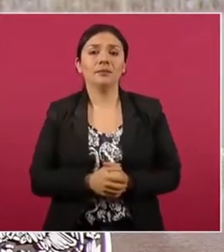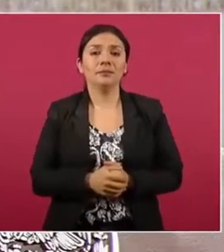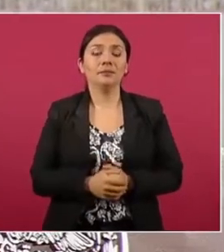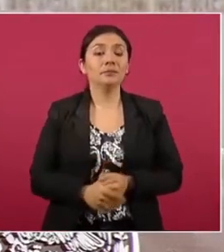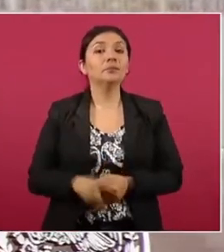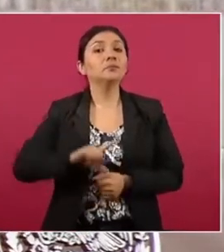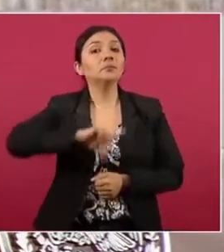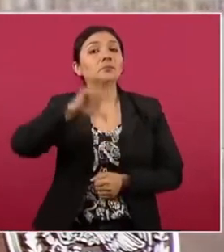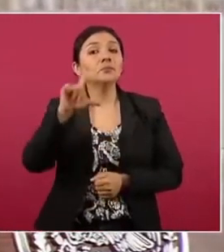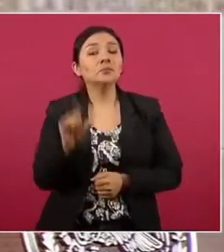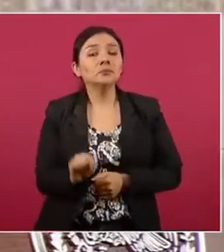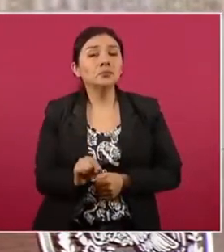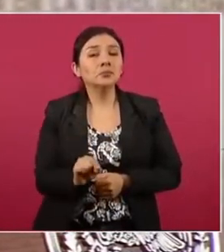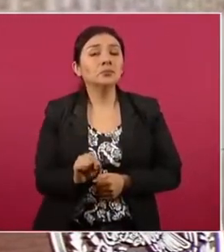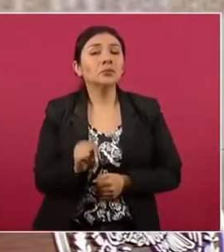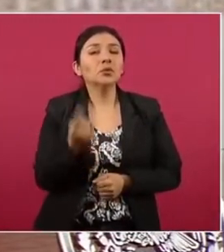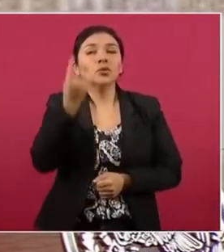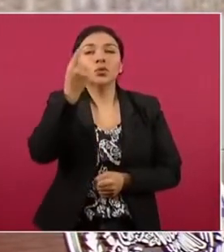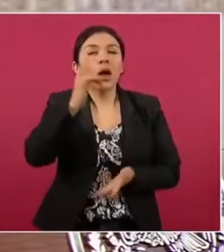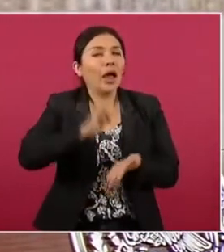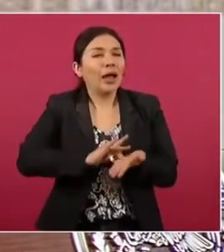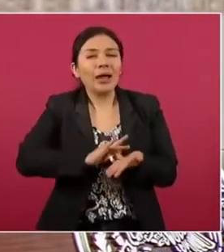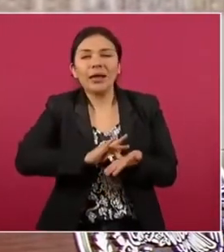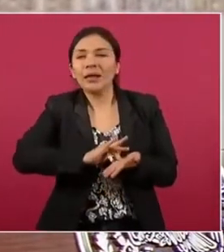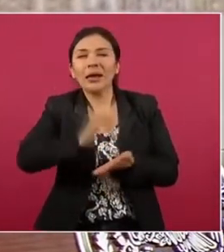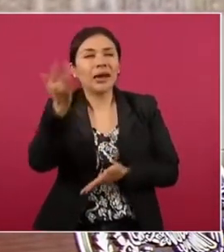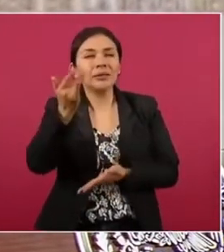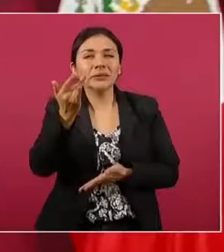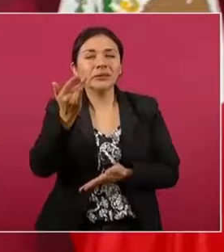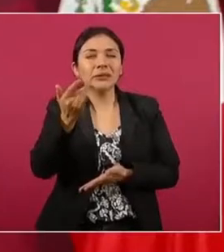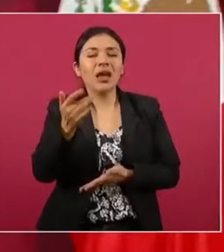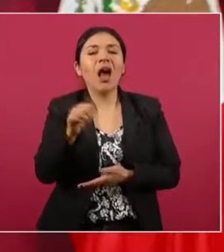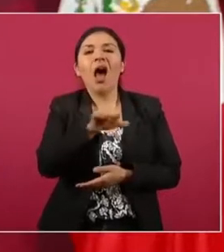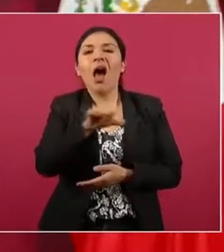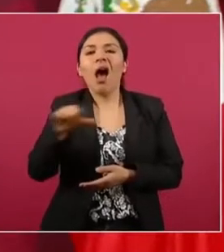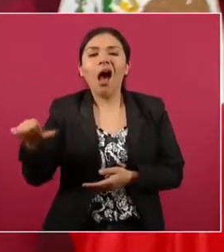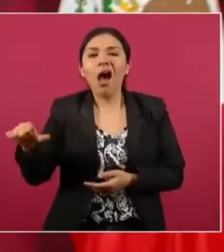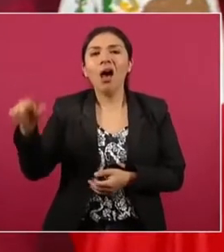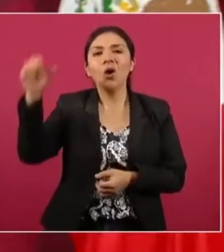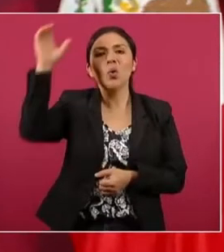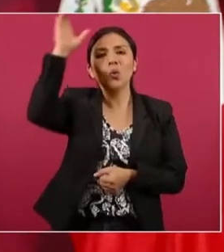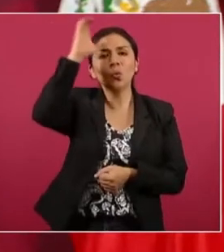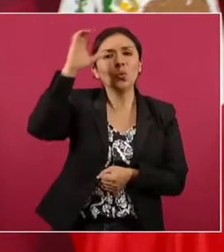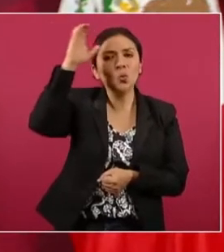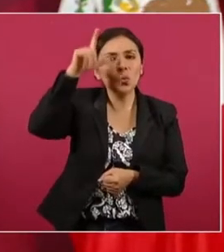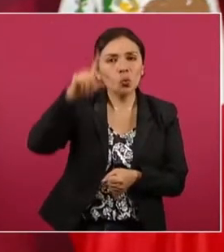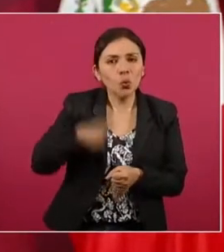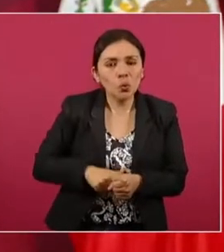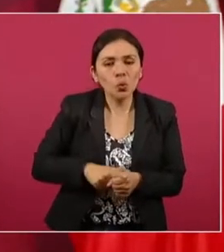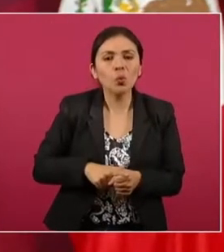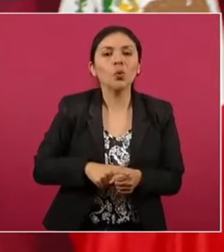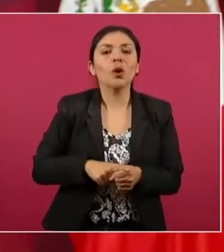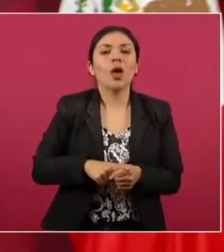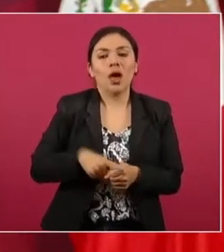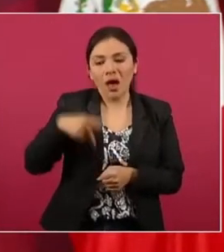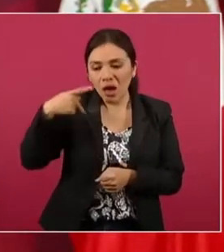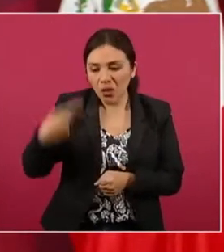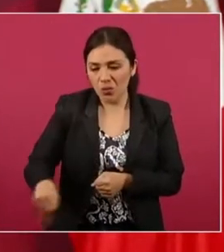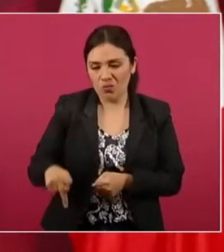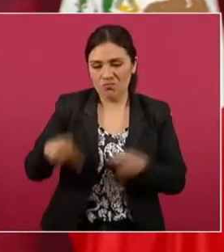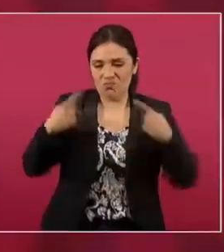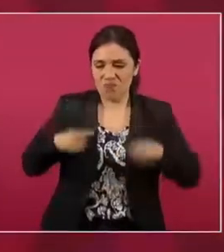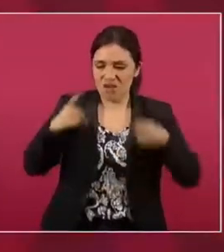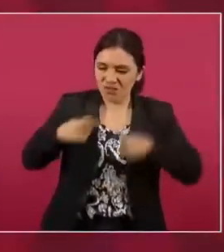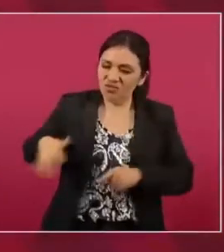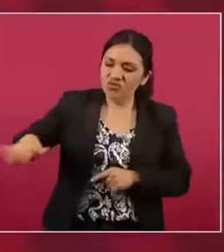a las culturas de nuestro pueblo,